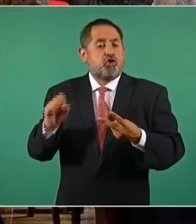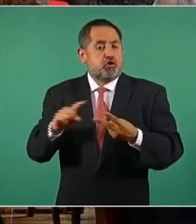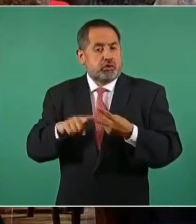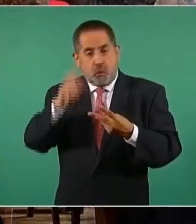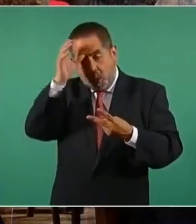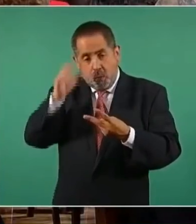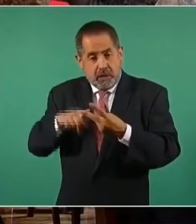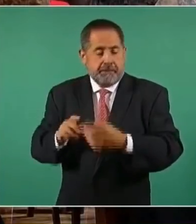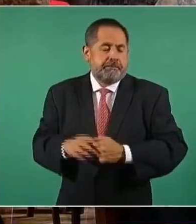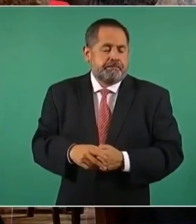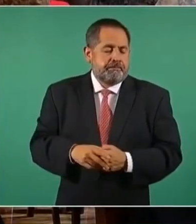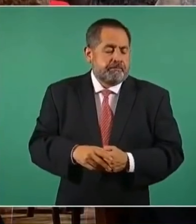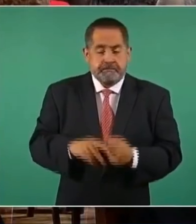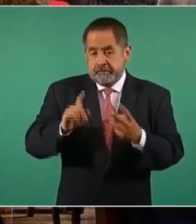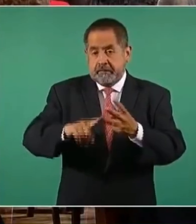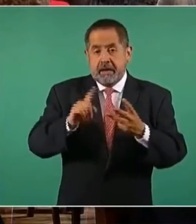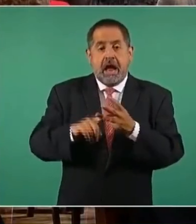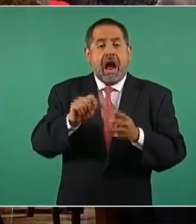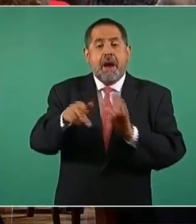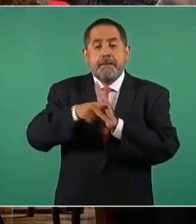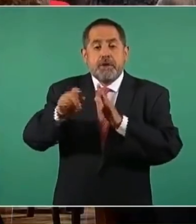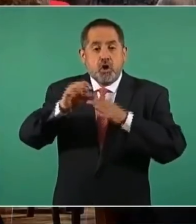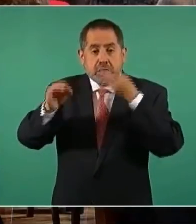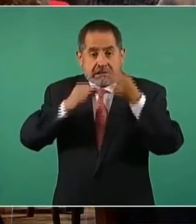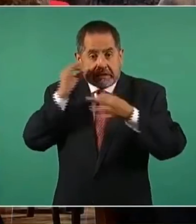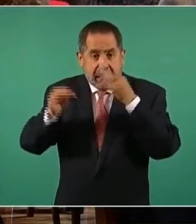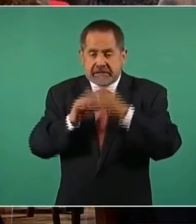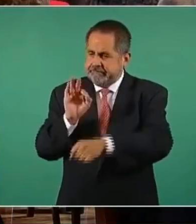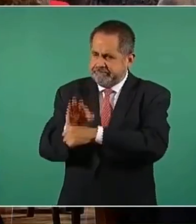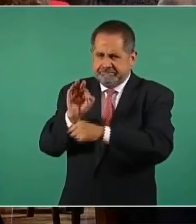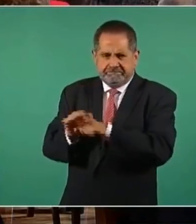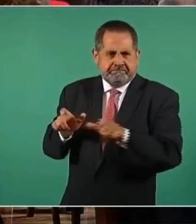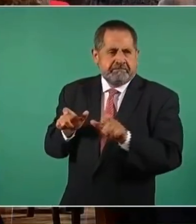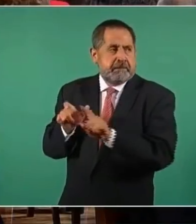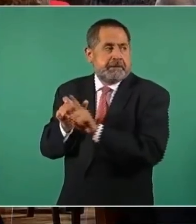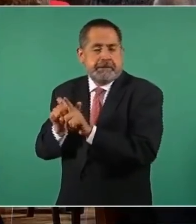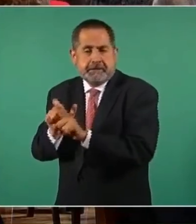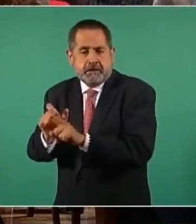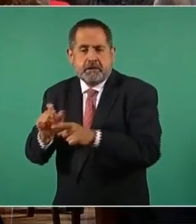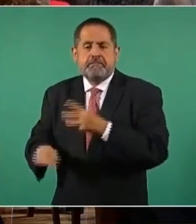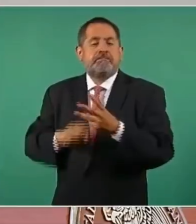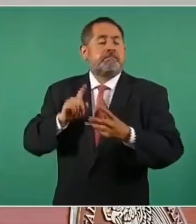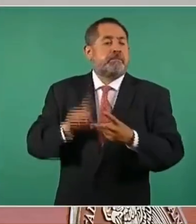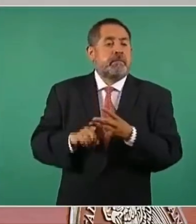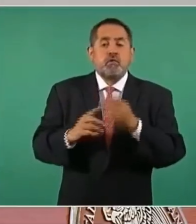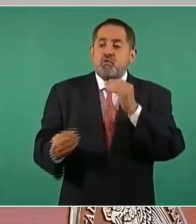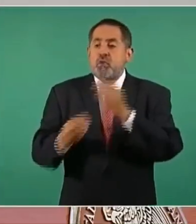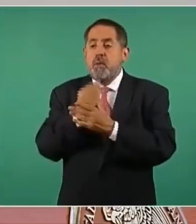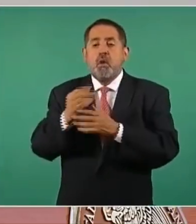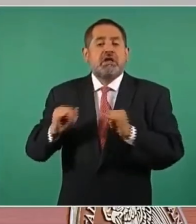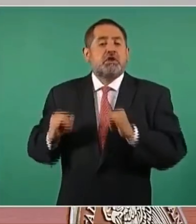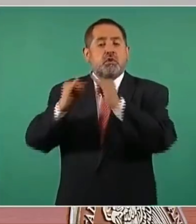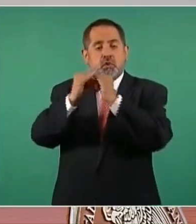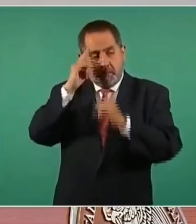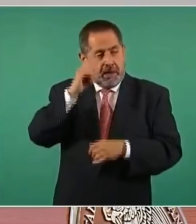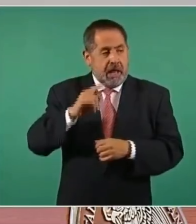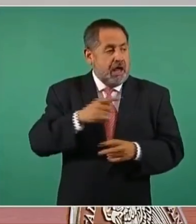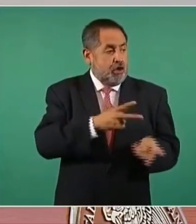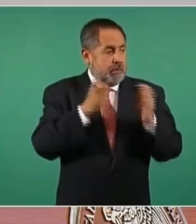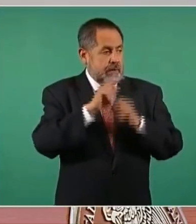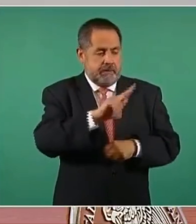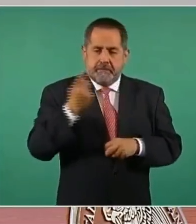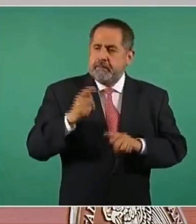Protección a Periodistas. Se creó el Instituto para Devolver al Pueblo lo Robado. Se inició la entrega de